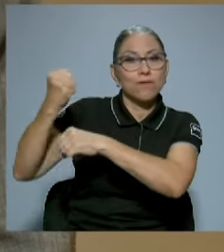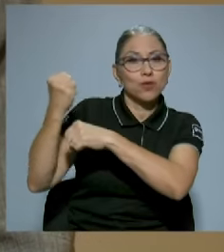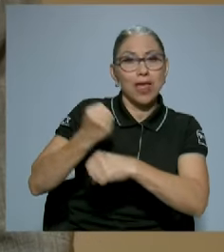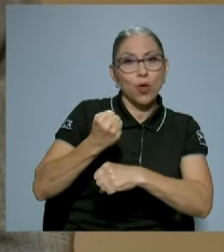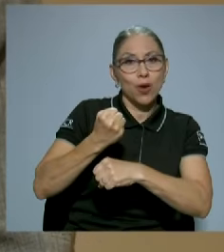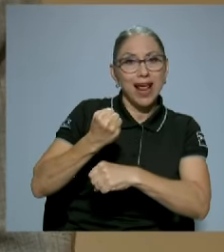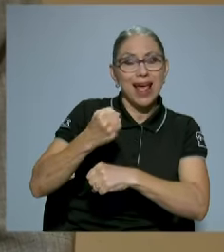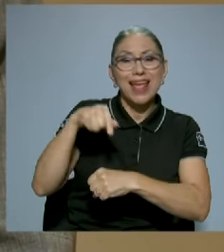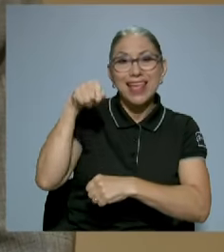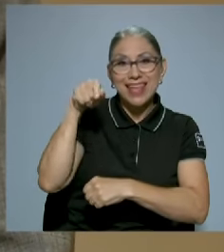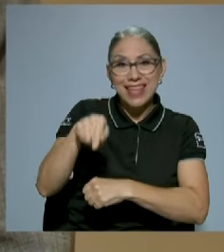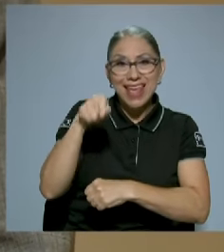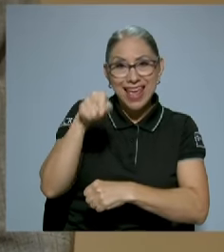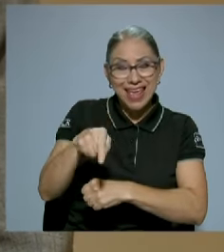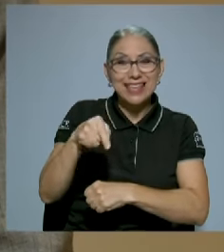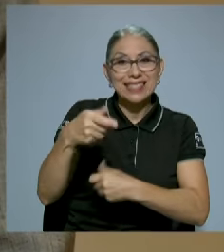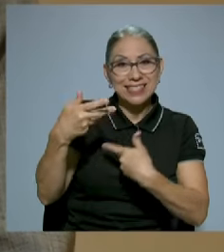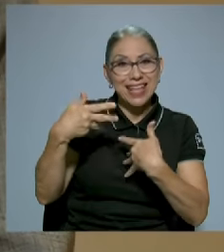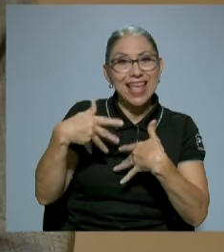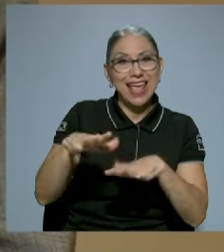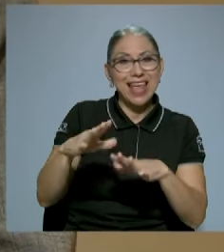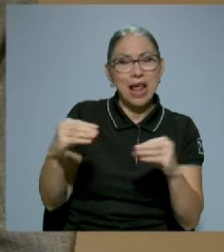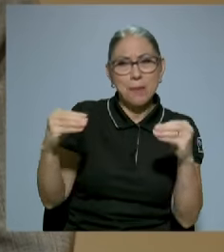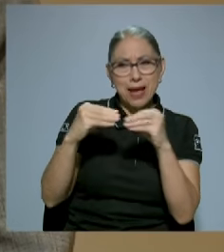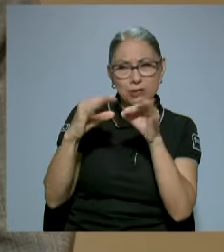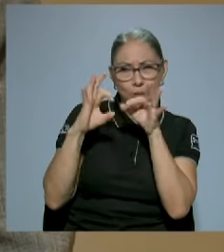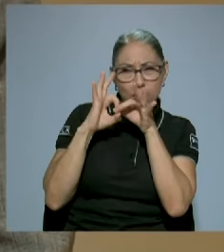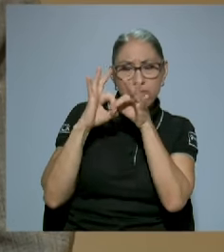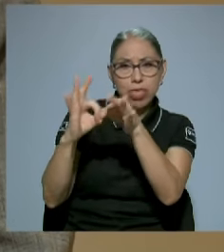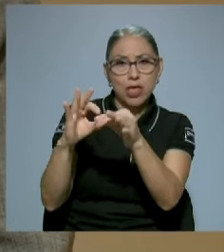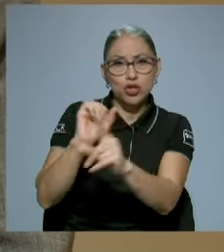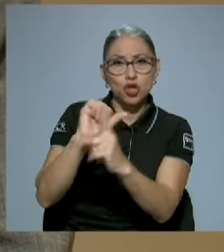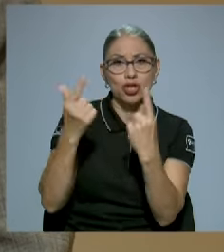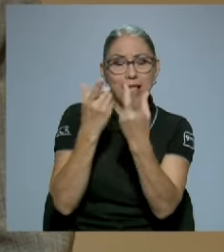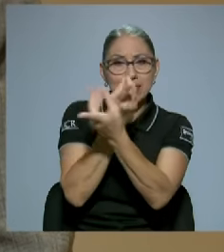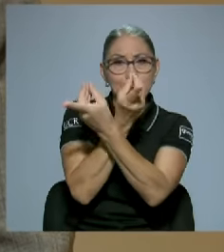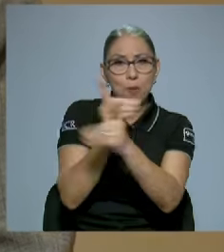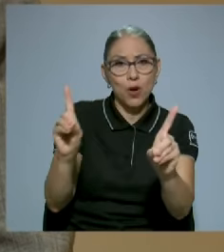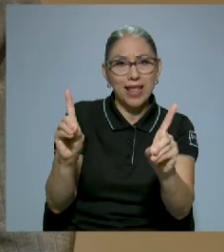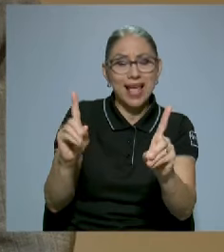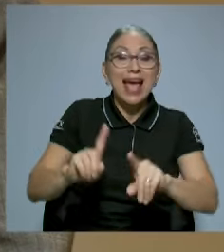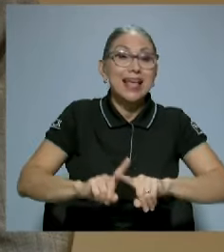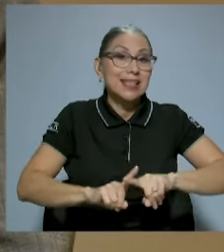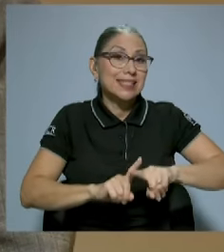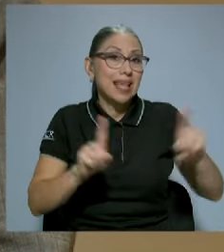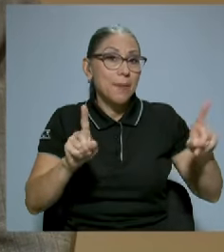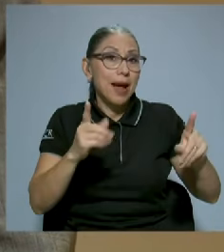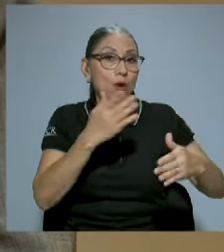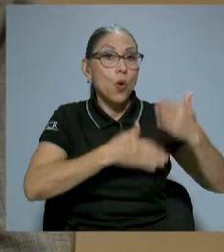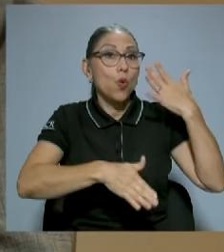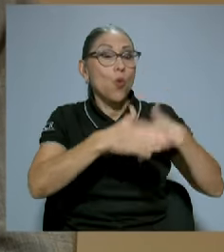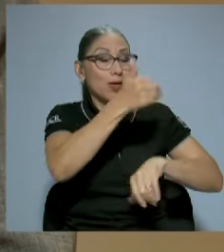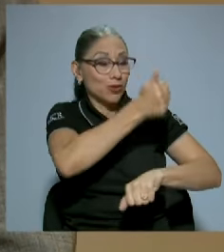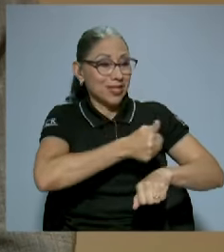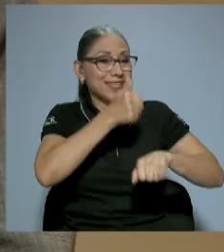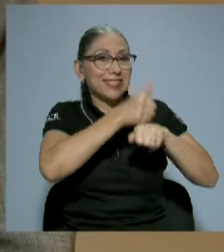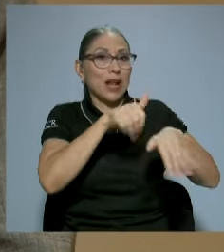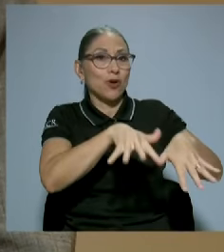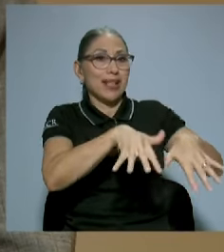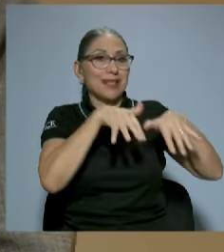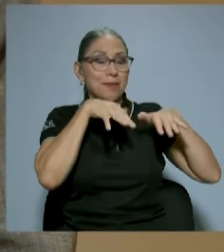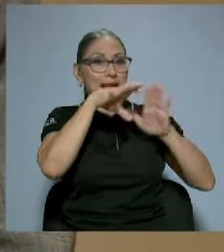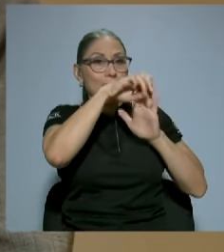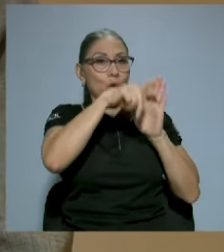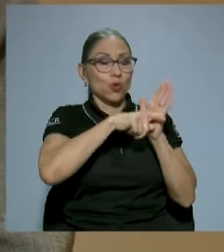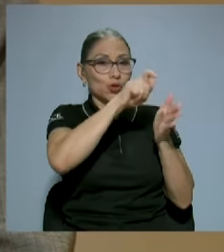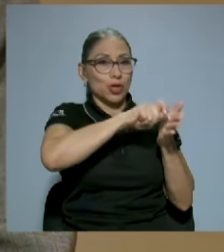era evidentemente de corte socialdemócrata, sin embargo, cuando se instaló la constituyente y el Partido